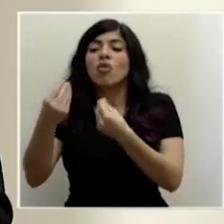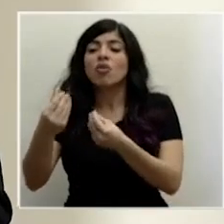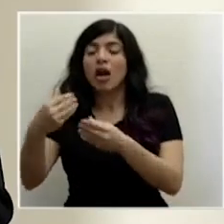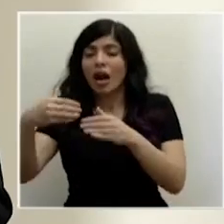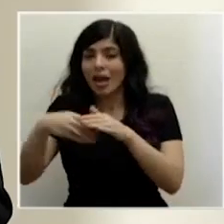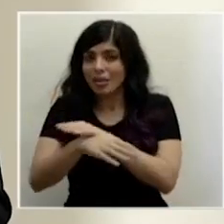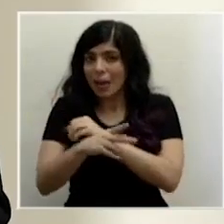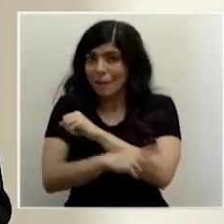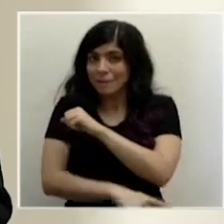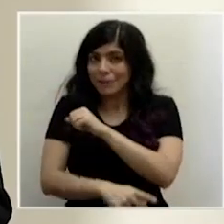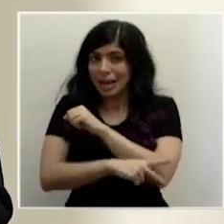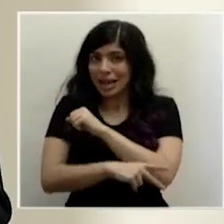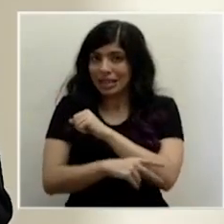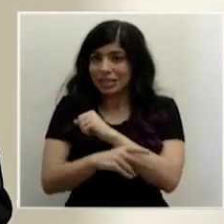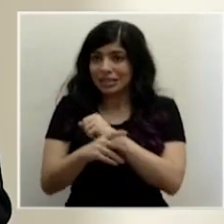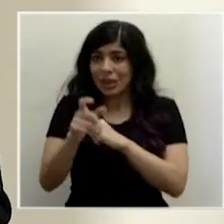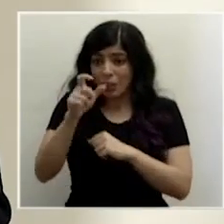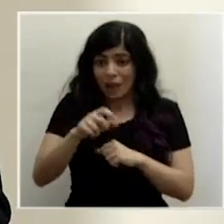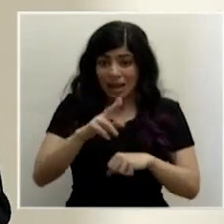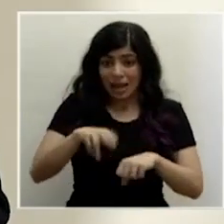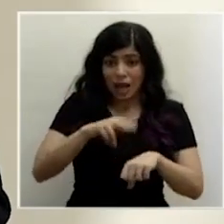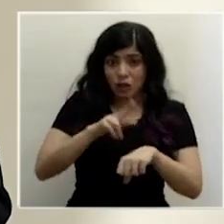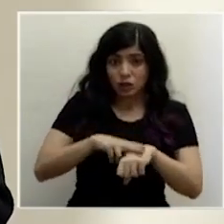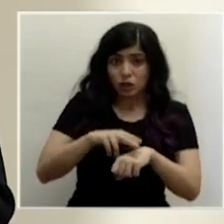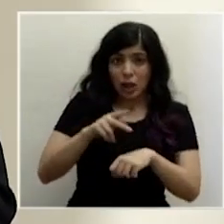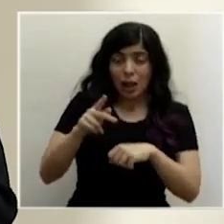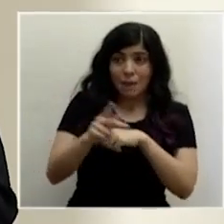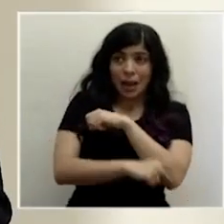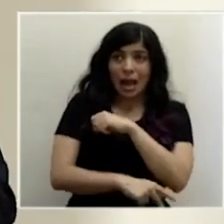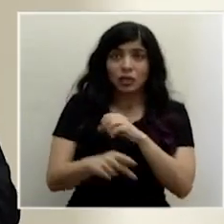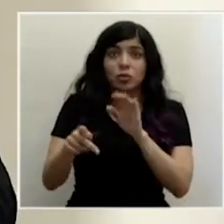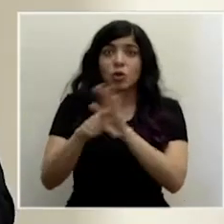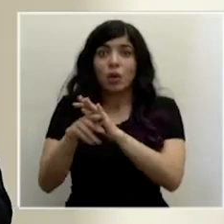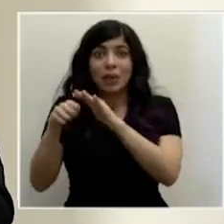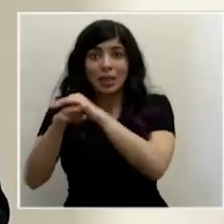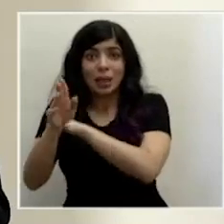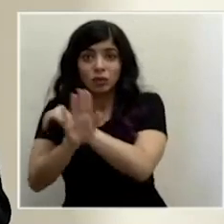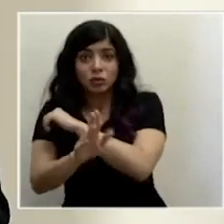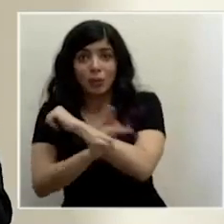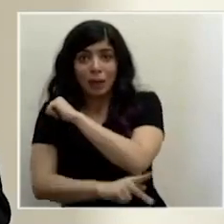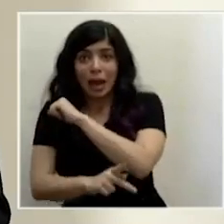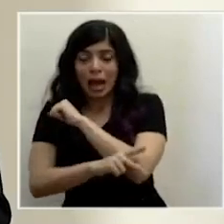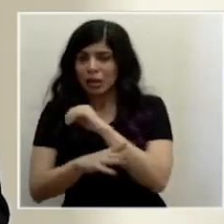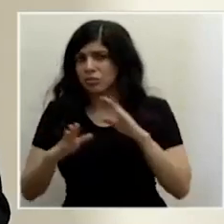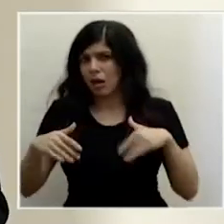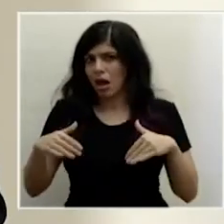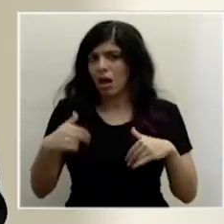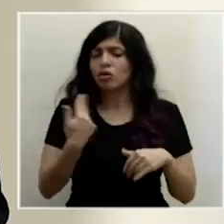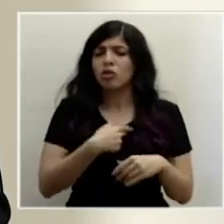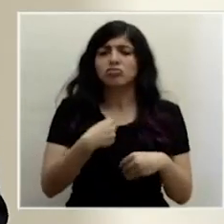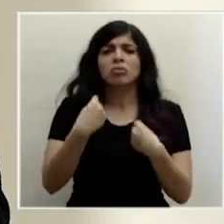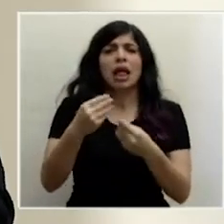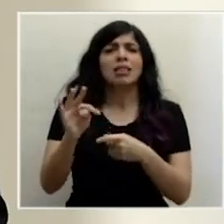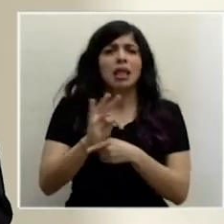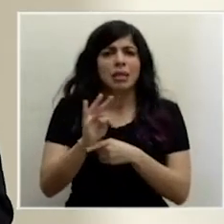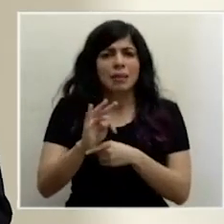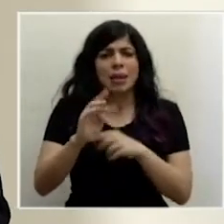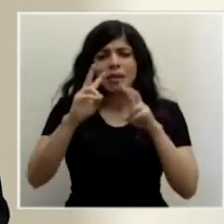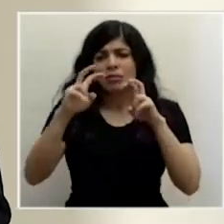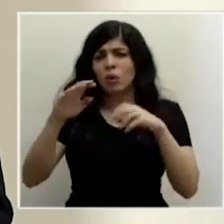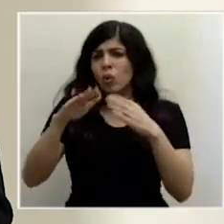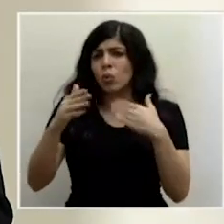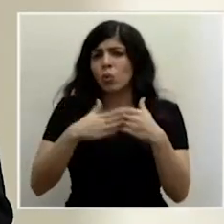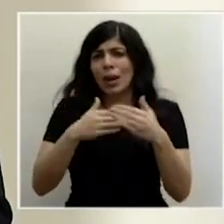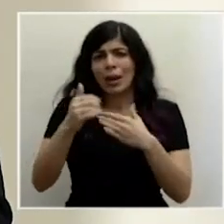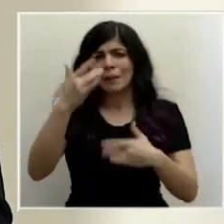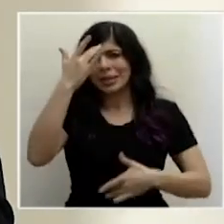ingreso al país de origen de algún nacional de ese país. Nosotros nos encargamos de darle el tratamiento y el chequeo a todos los pacientes